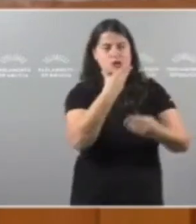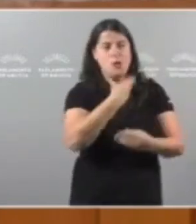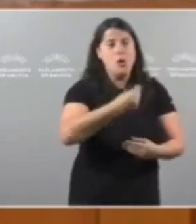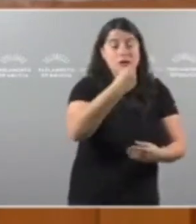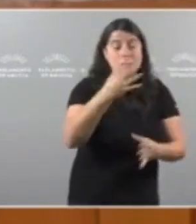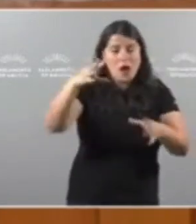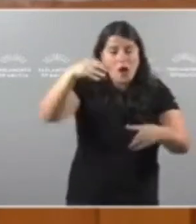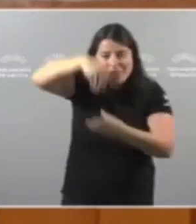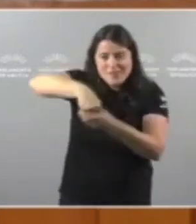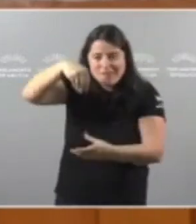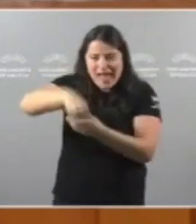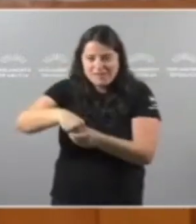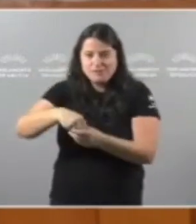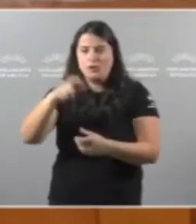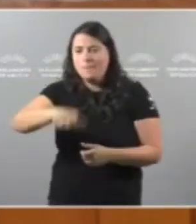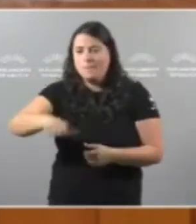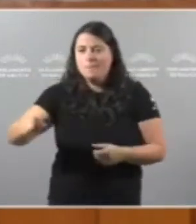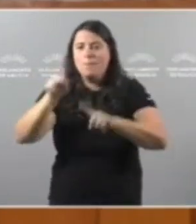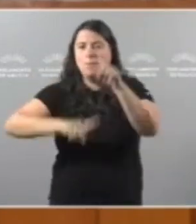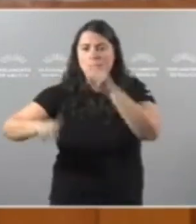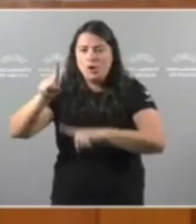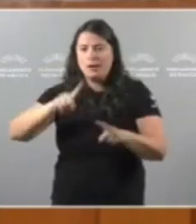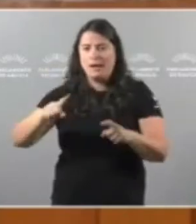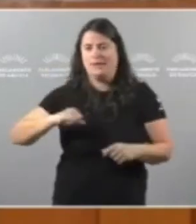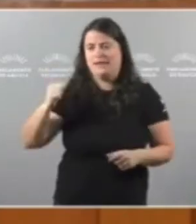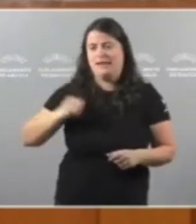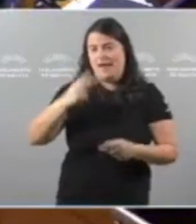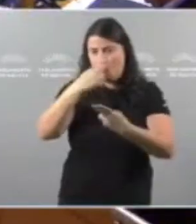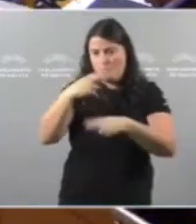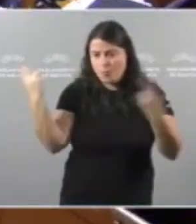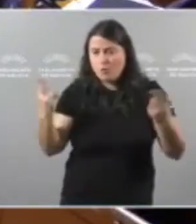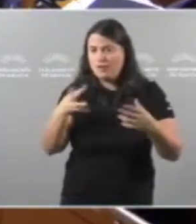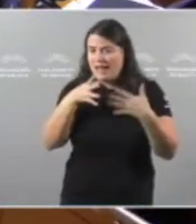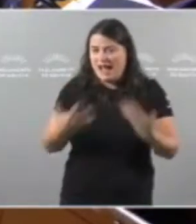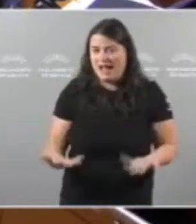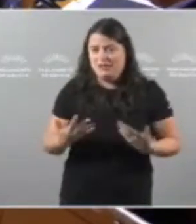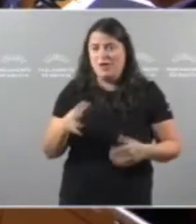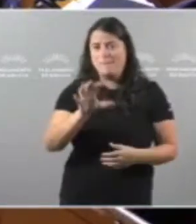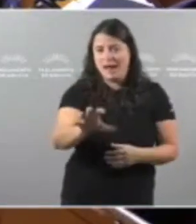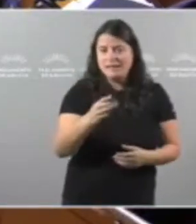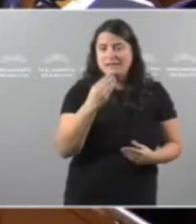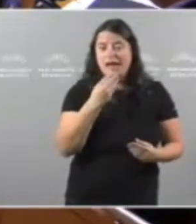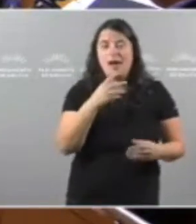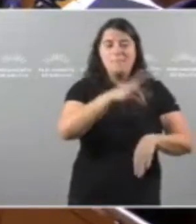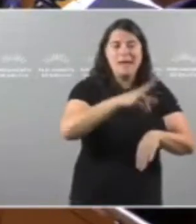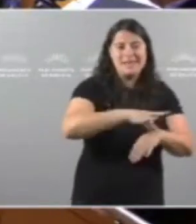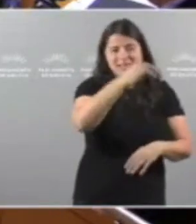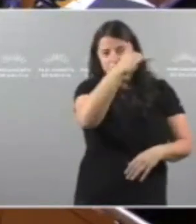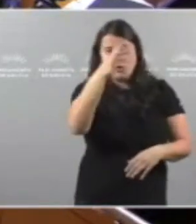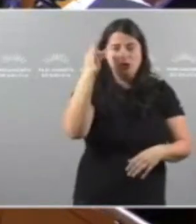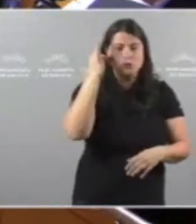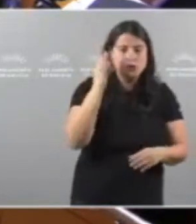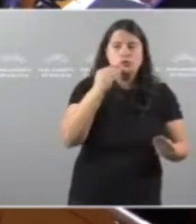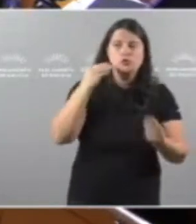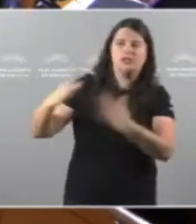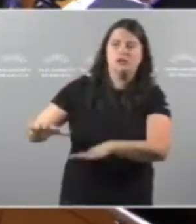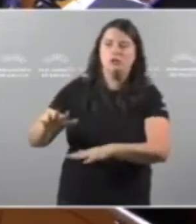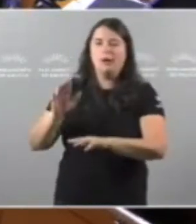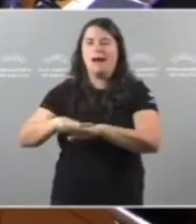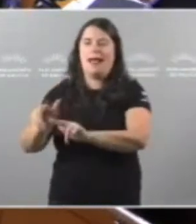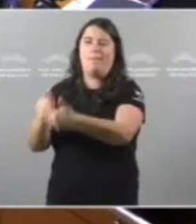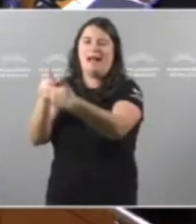problema Que temos Na sanidade pública En este país Que queren sustituir Médicos E médicas Por pantallas